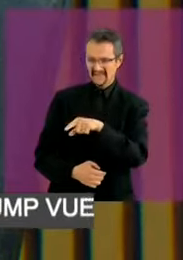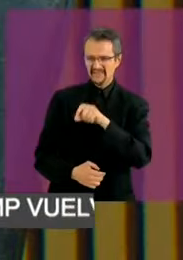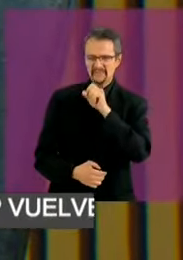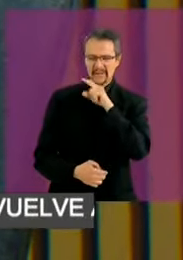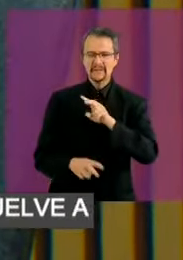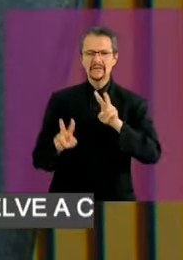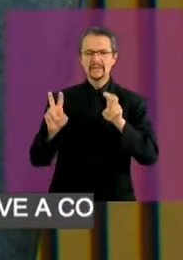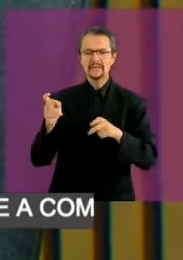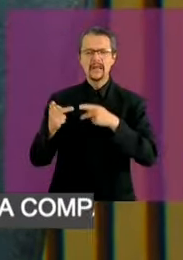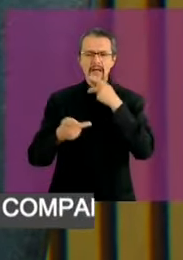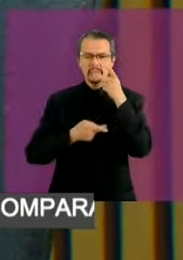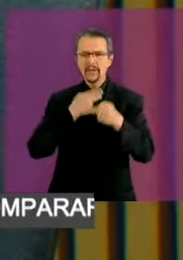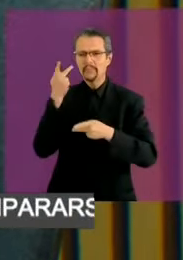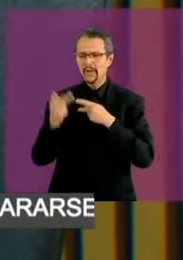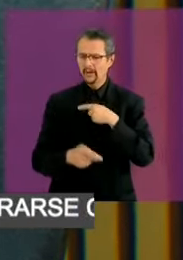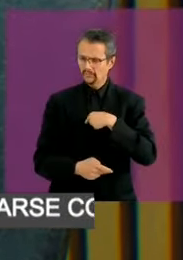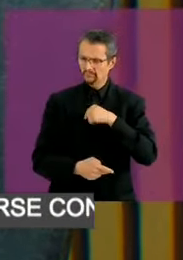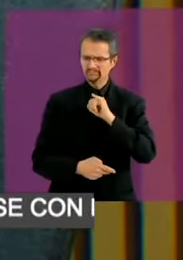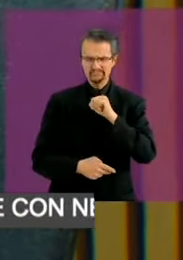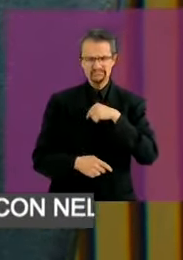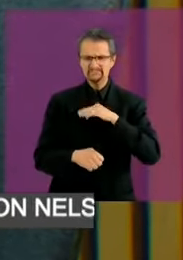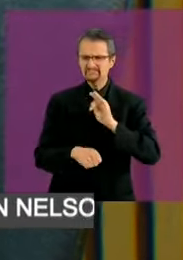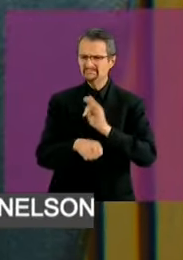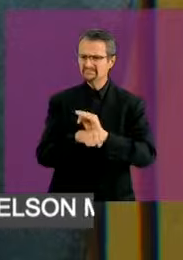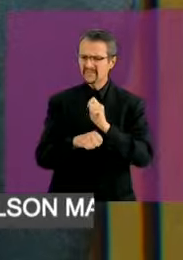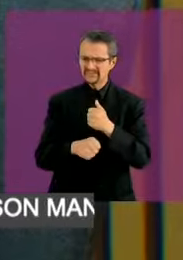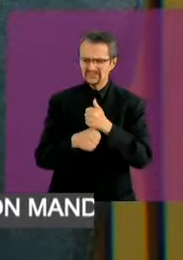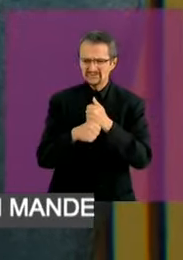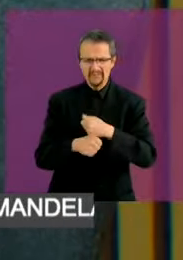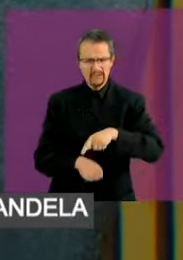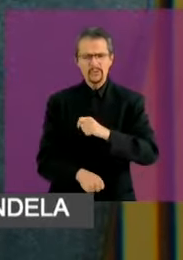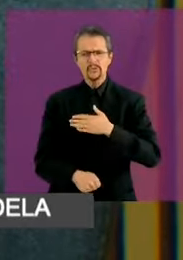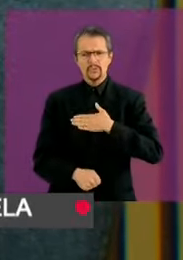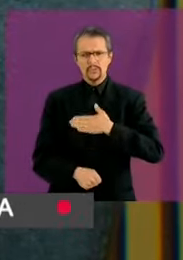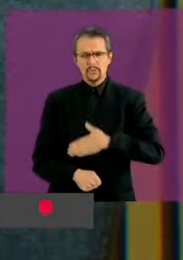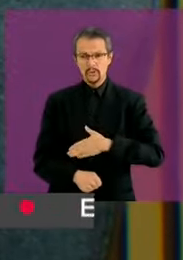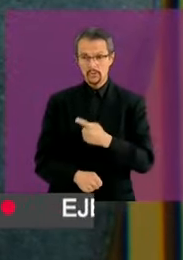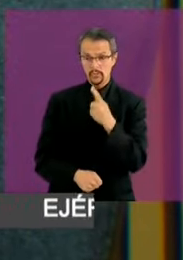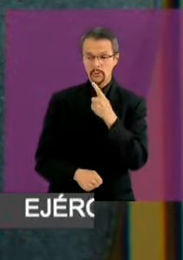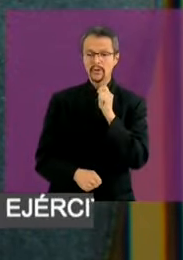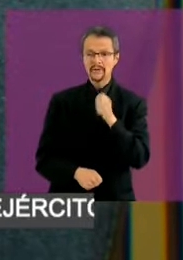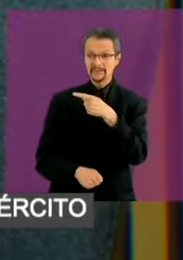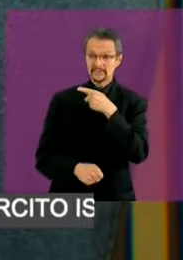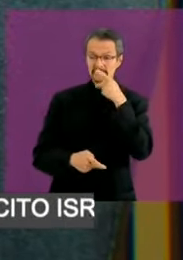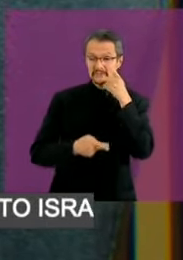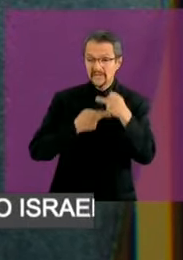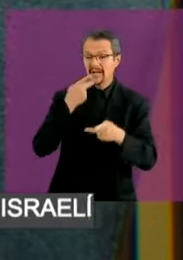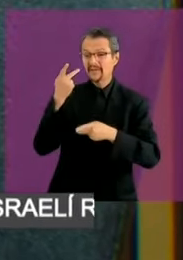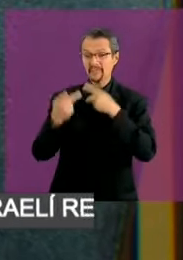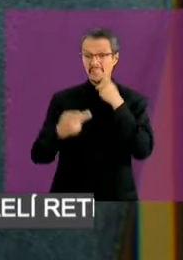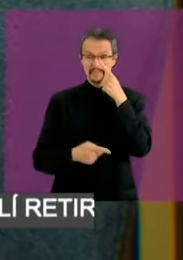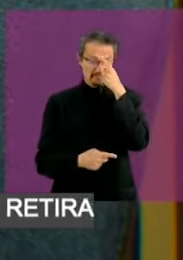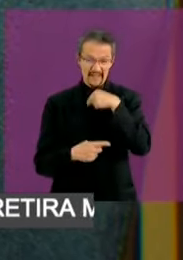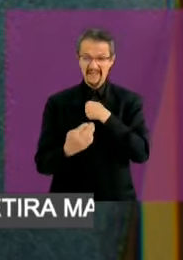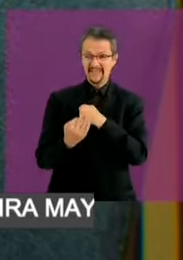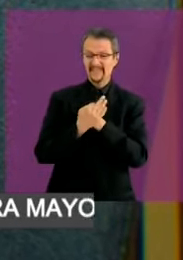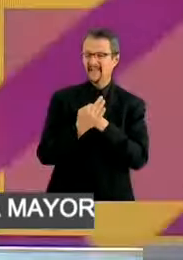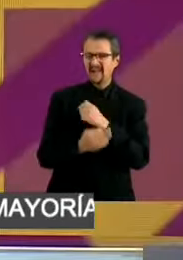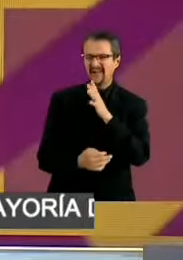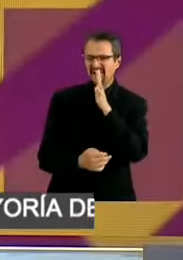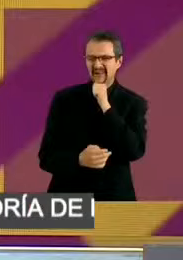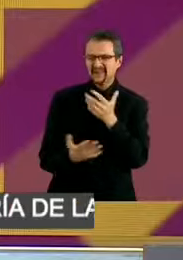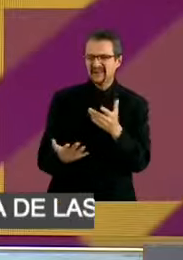justicia. Lo que es deleznable realmente es lucrar con el dolor de las personas.